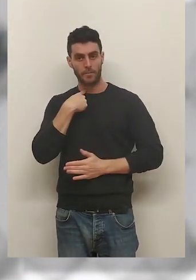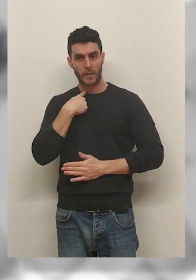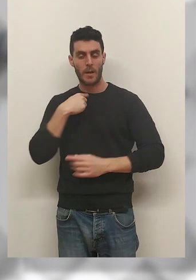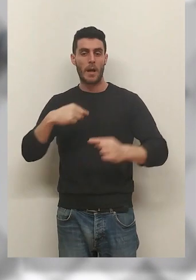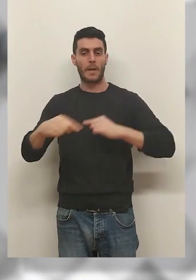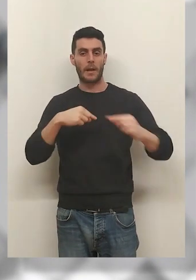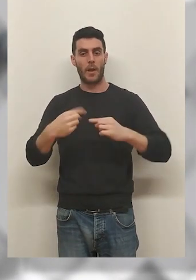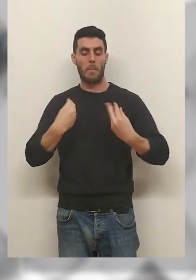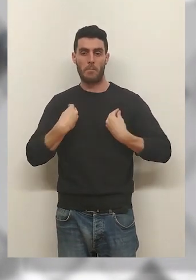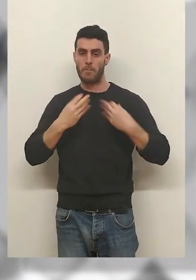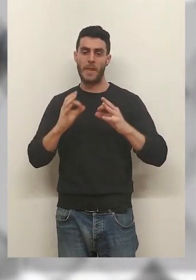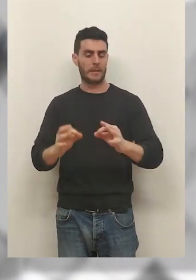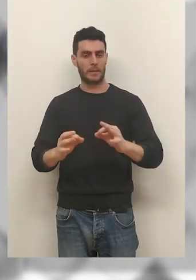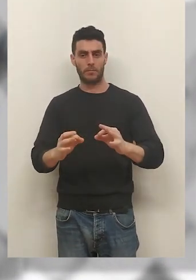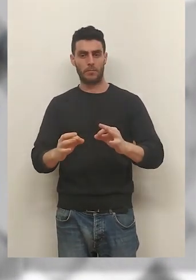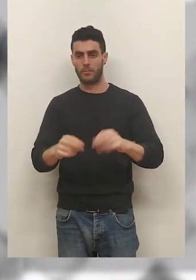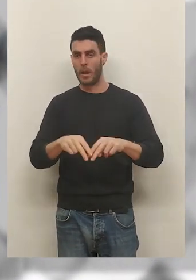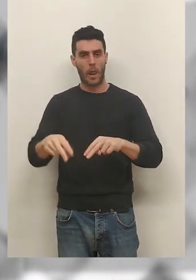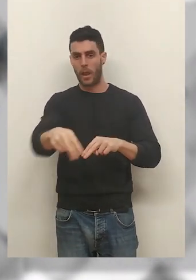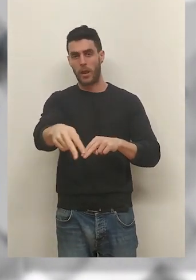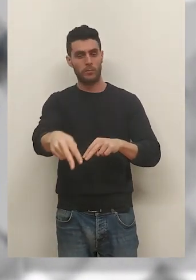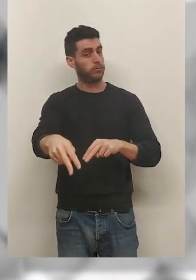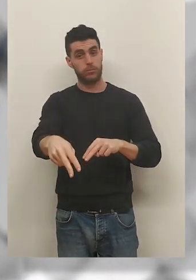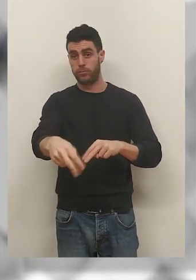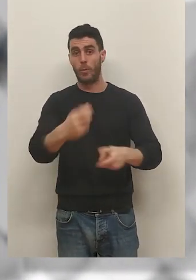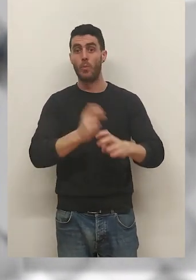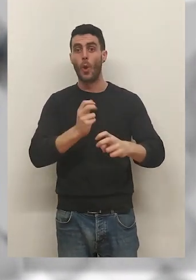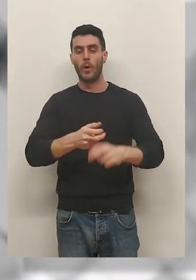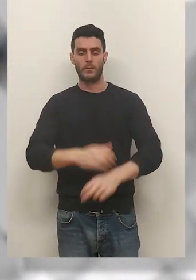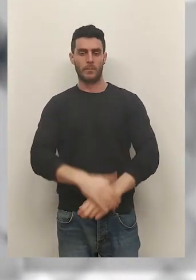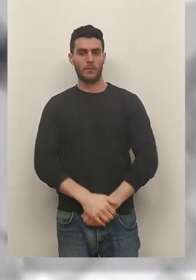Rodríguez no le queda otra que apostar por un once muy ofensivo.